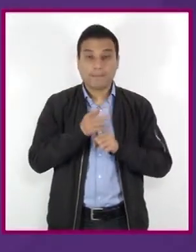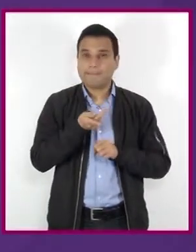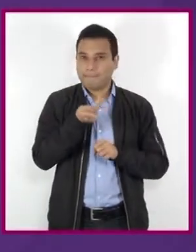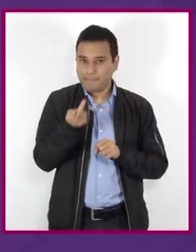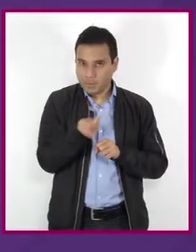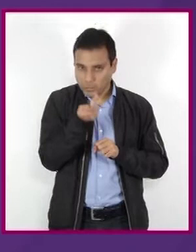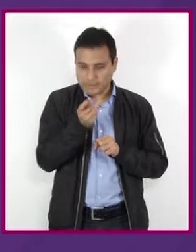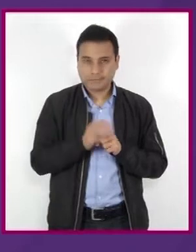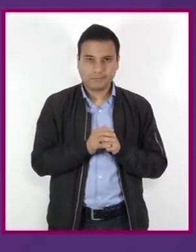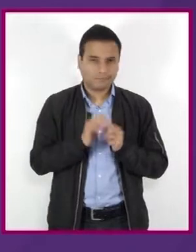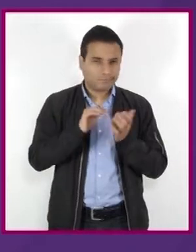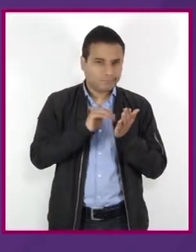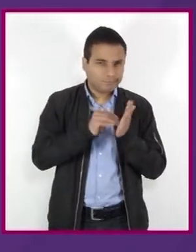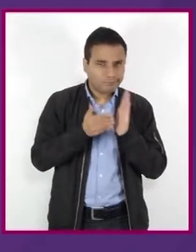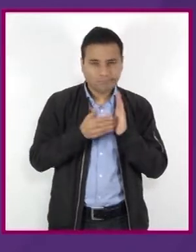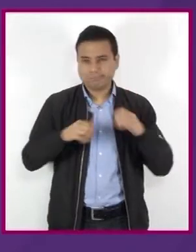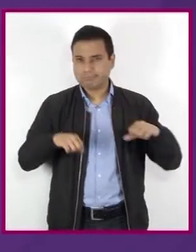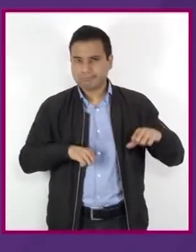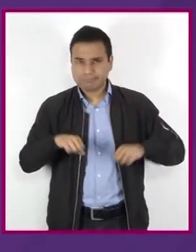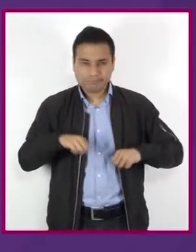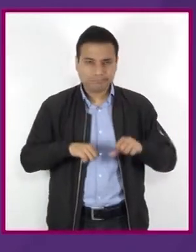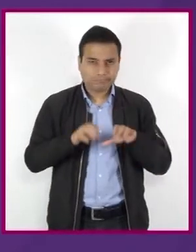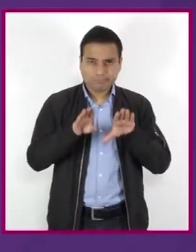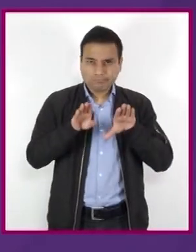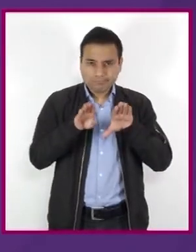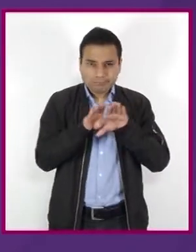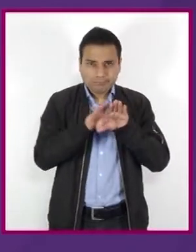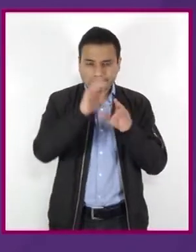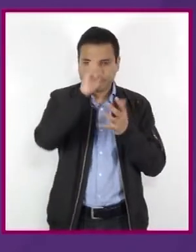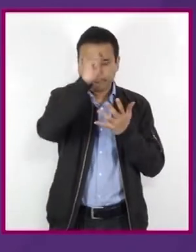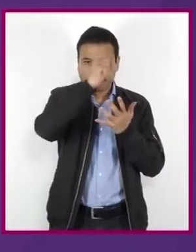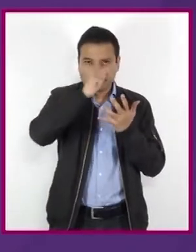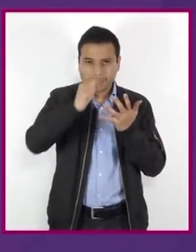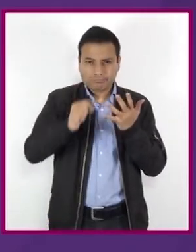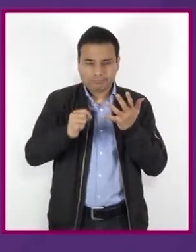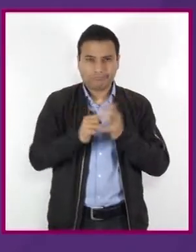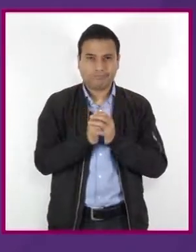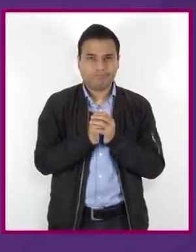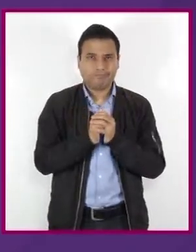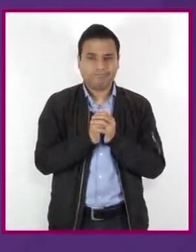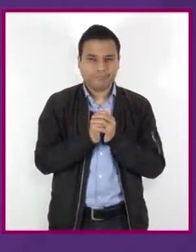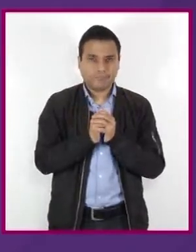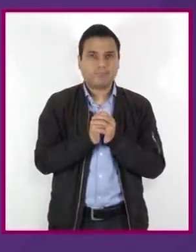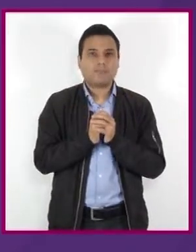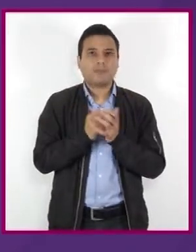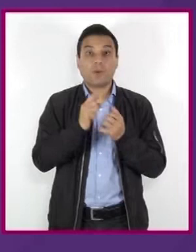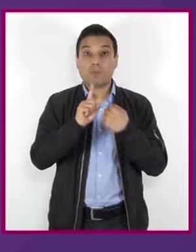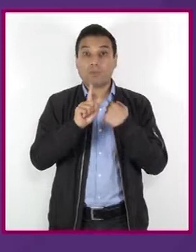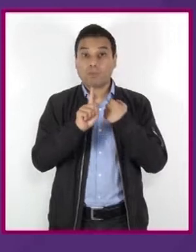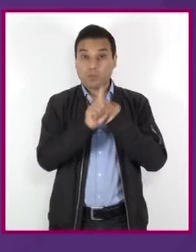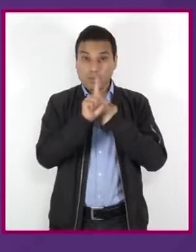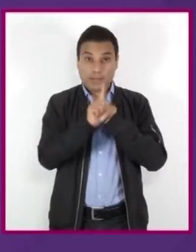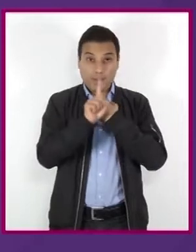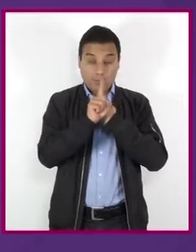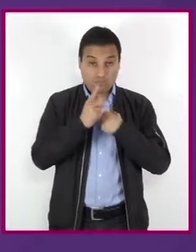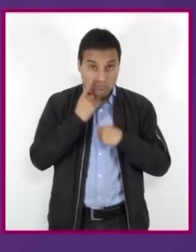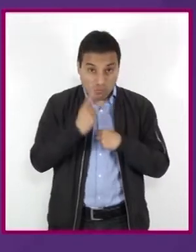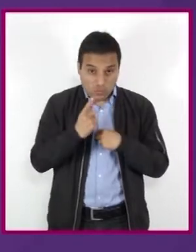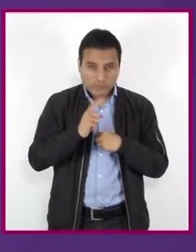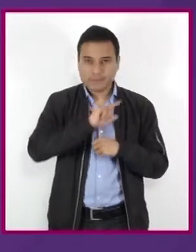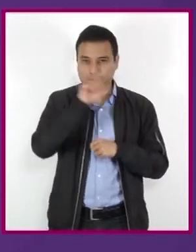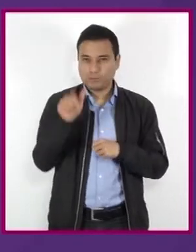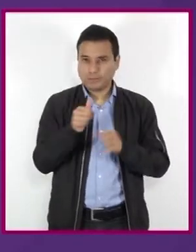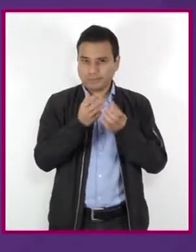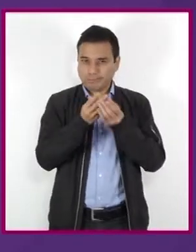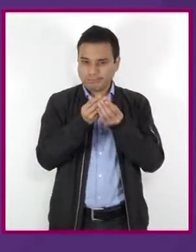estrategias, actividades a desarrollar y recursos necesarios a partir de situaciones problemáticas para abatir las adicciones